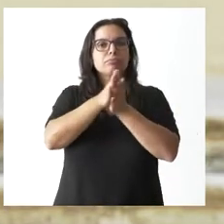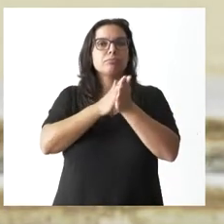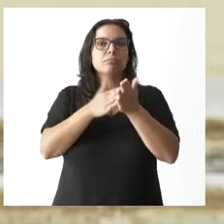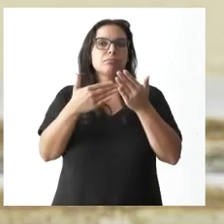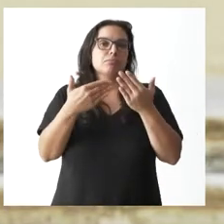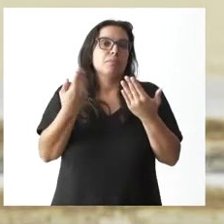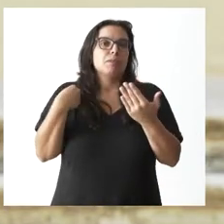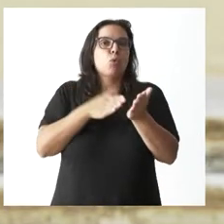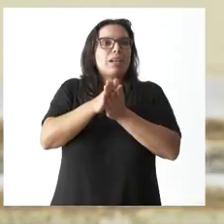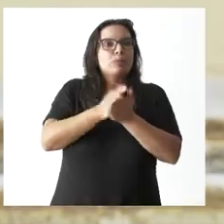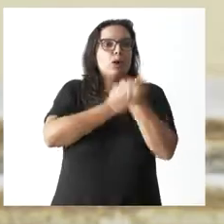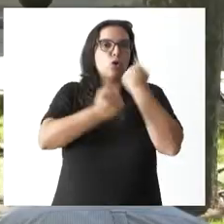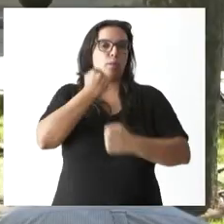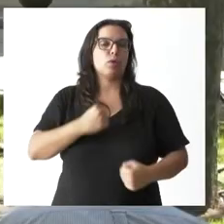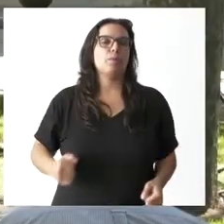económicos.